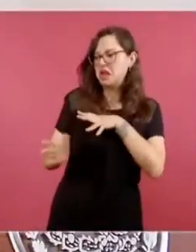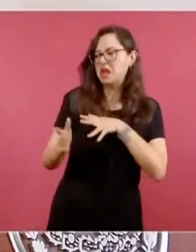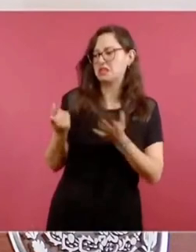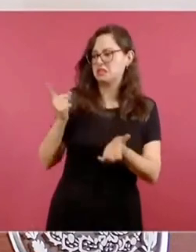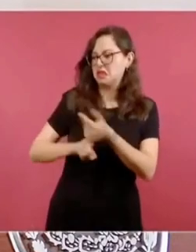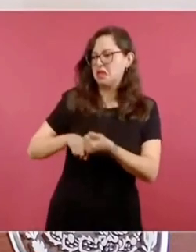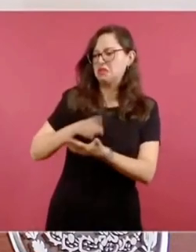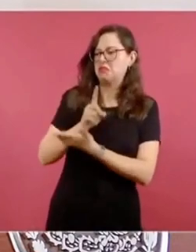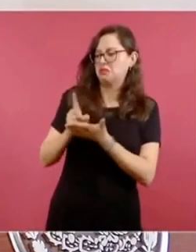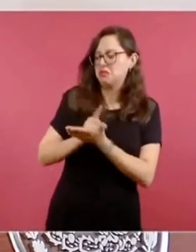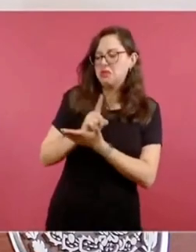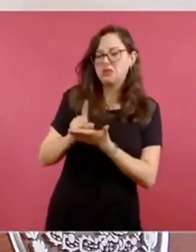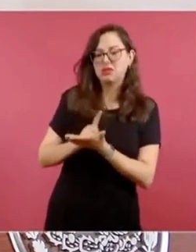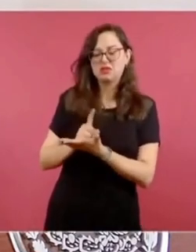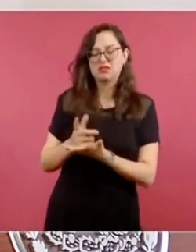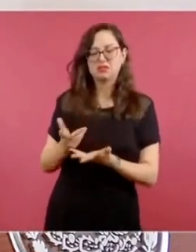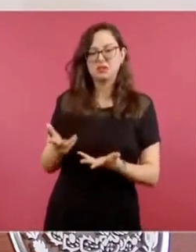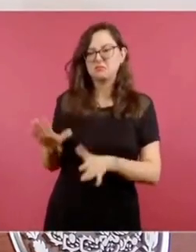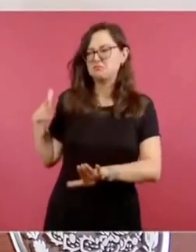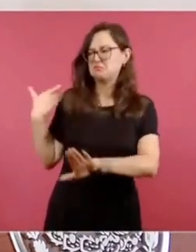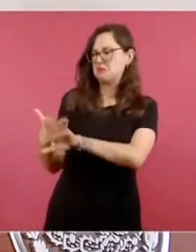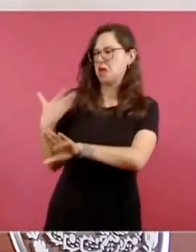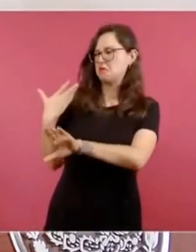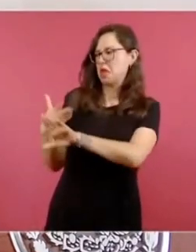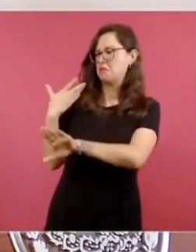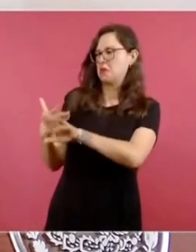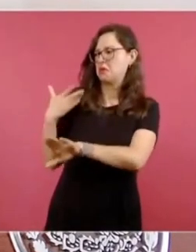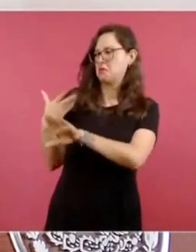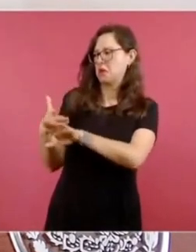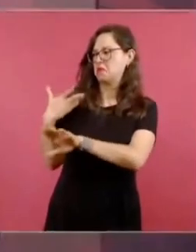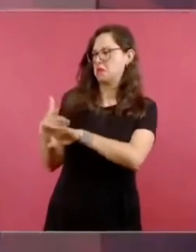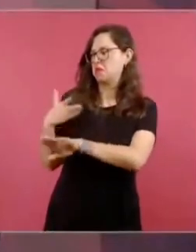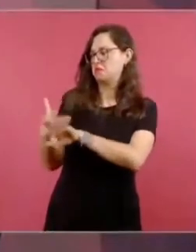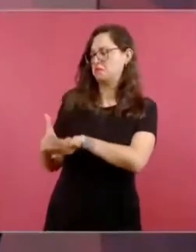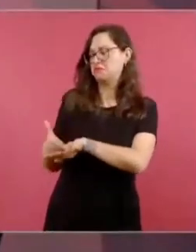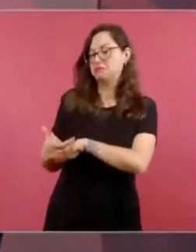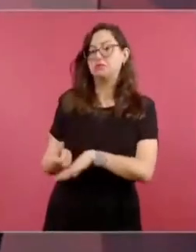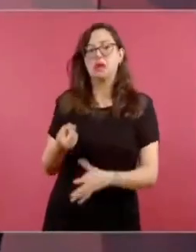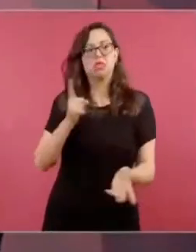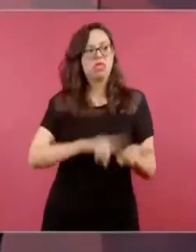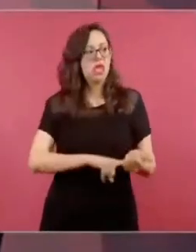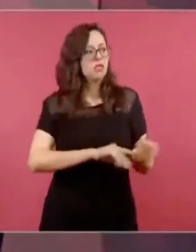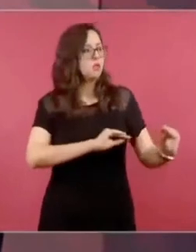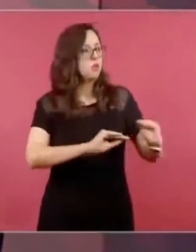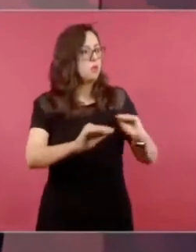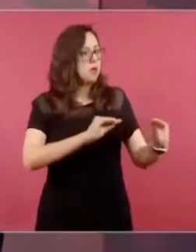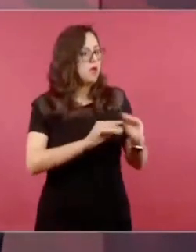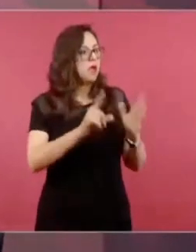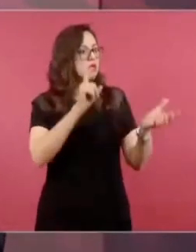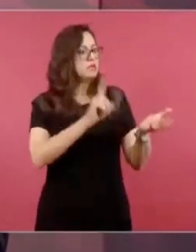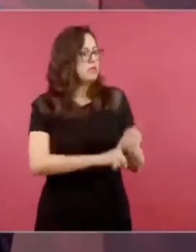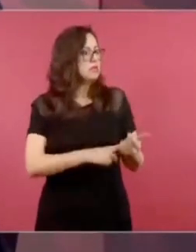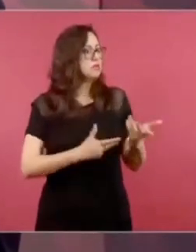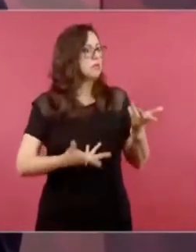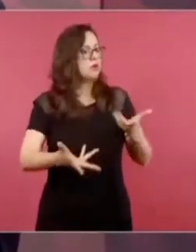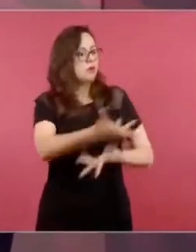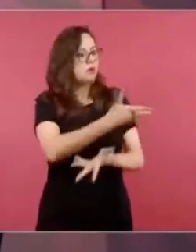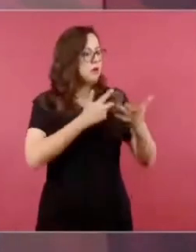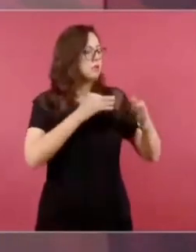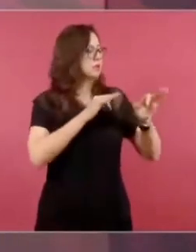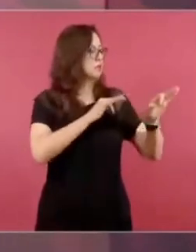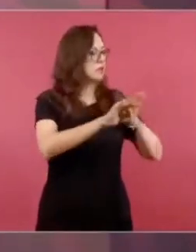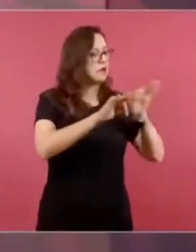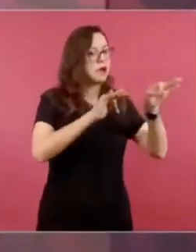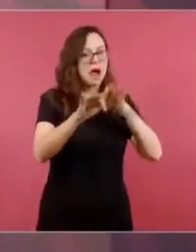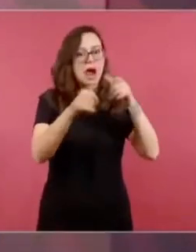¿y qué hacen ellos para enfrentar este que